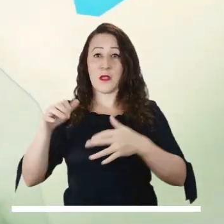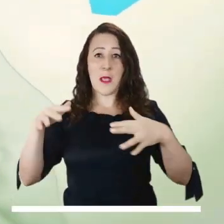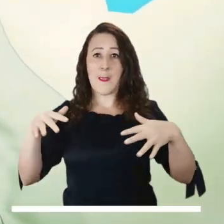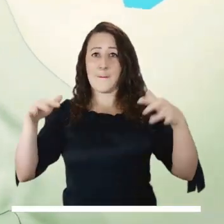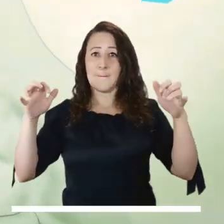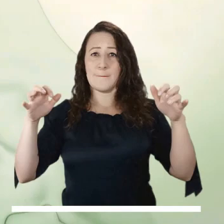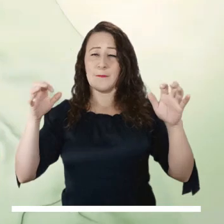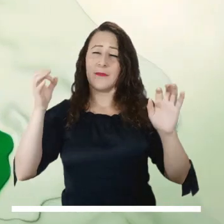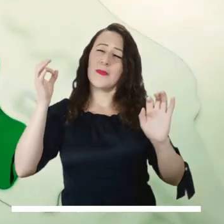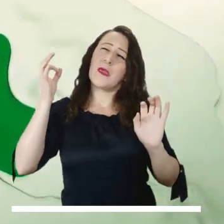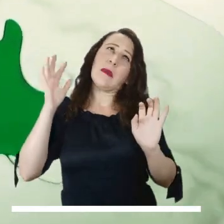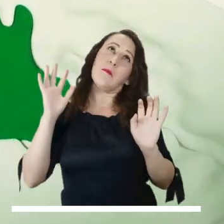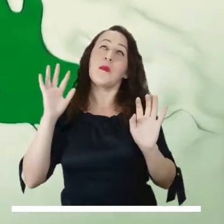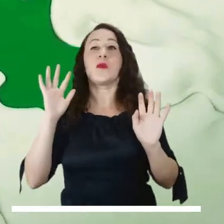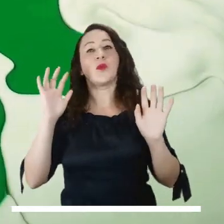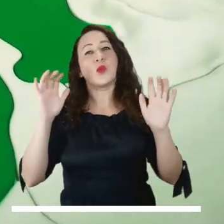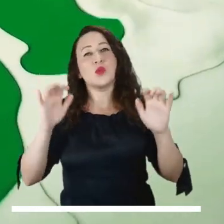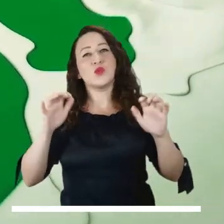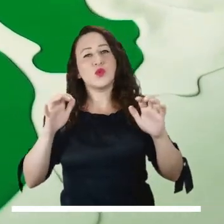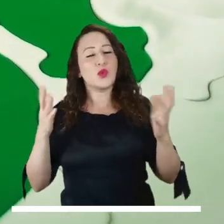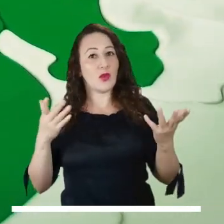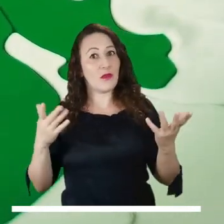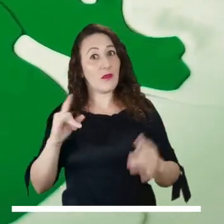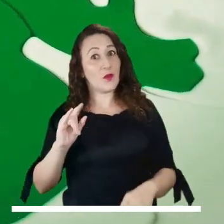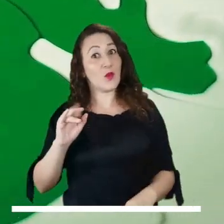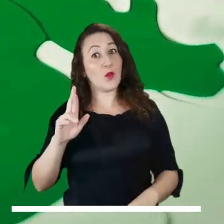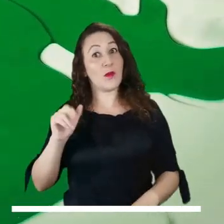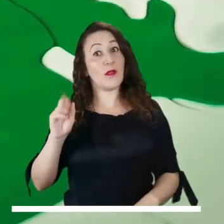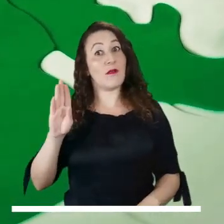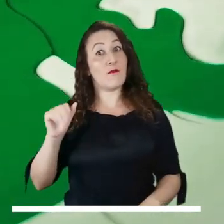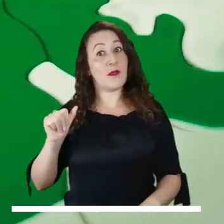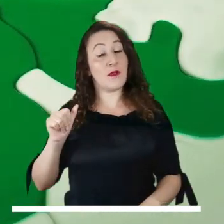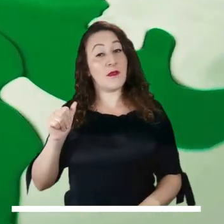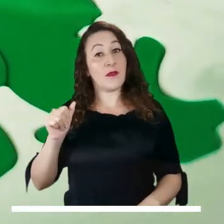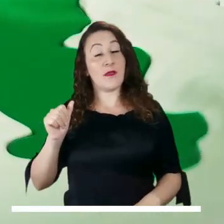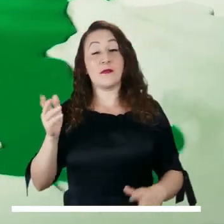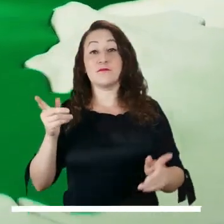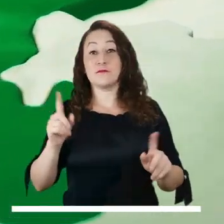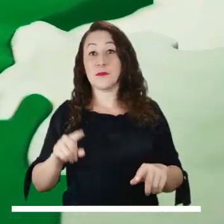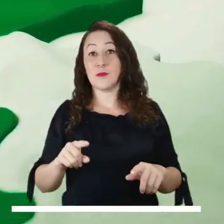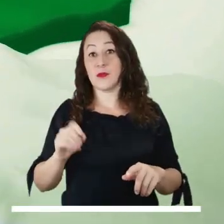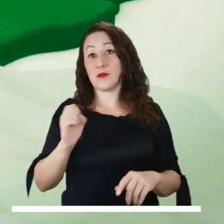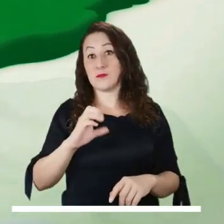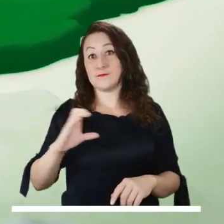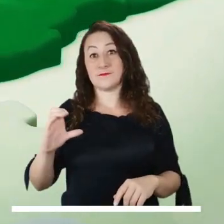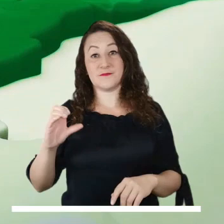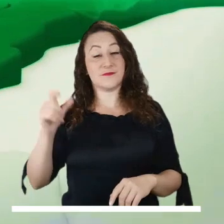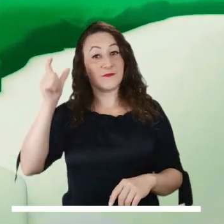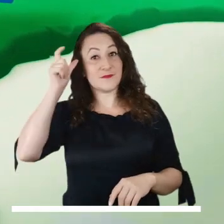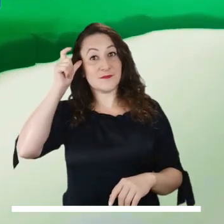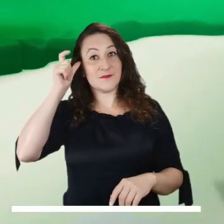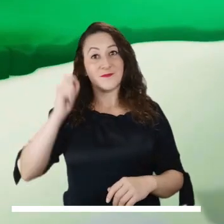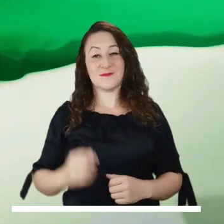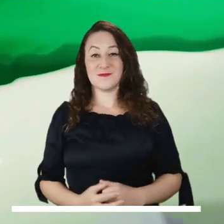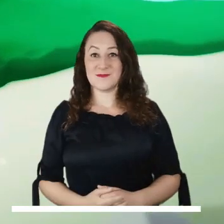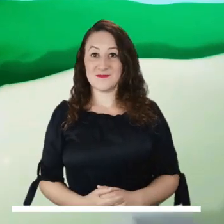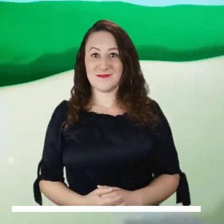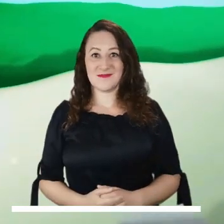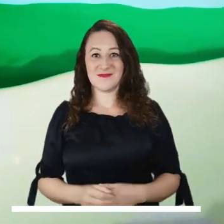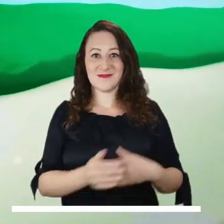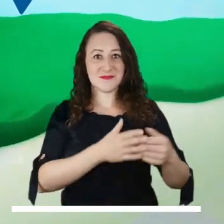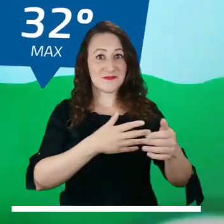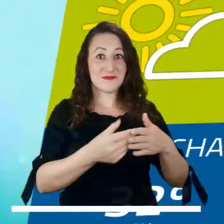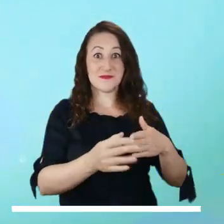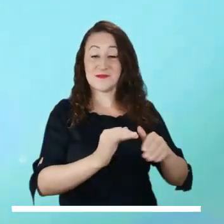predominio de tiempo seco durante la tarde en la región caribe aunque se esperan algunas lluvias ligeras sobre uraba antioqueño y el occidente de córdoba